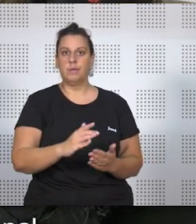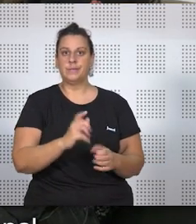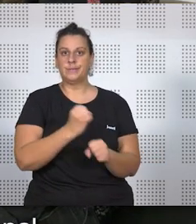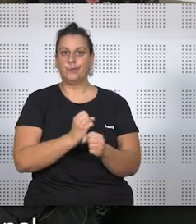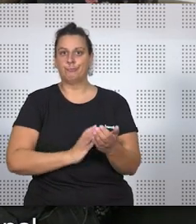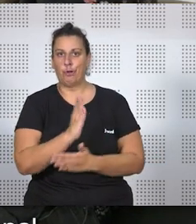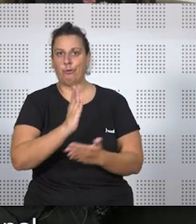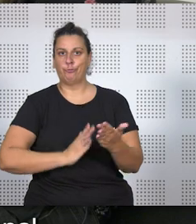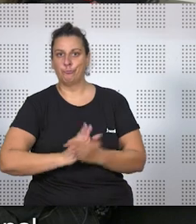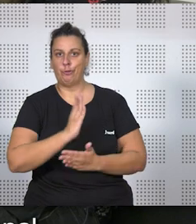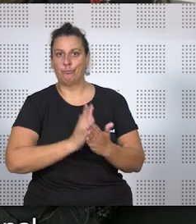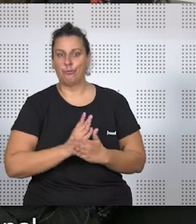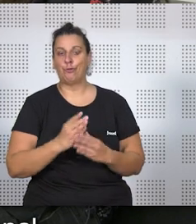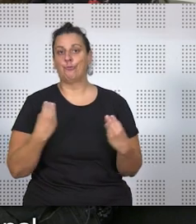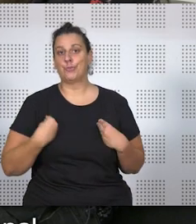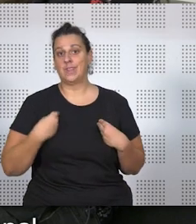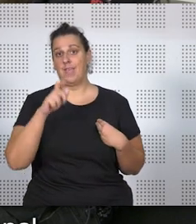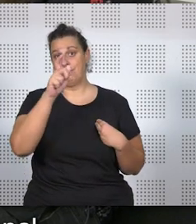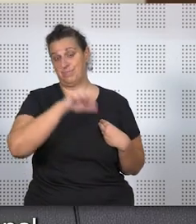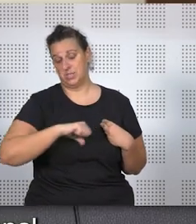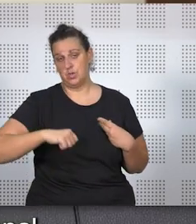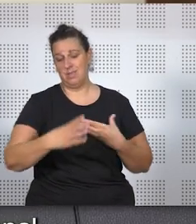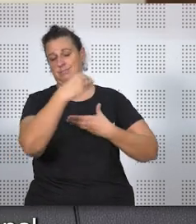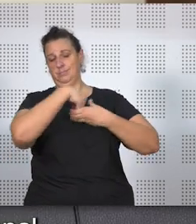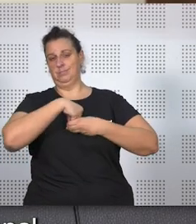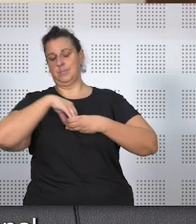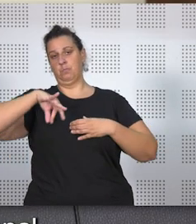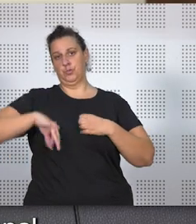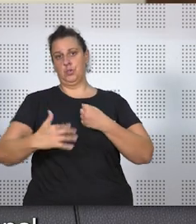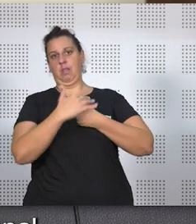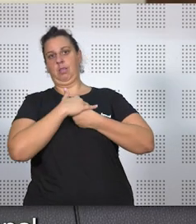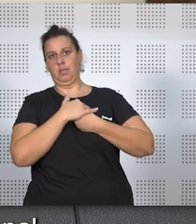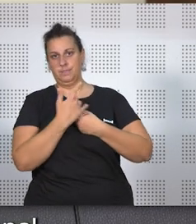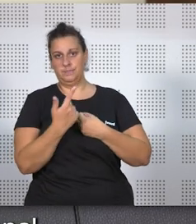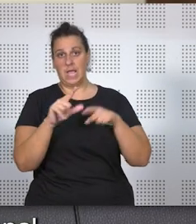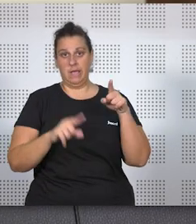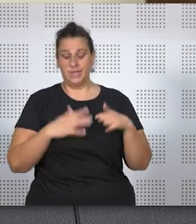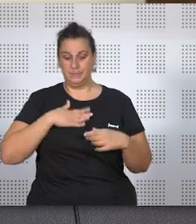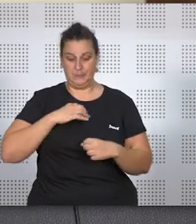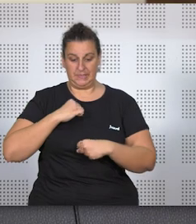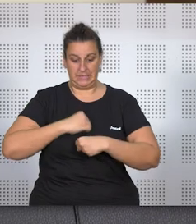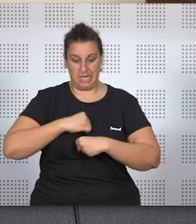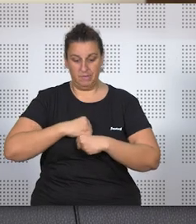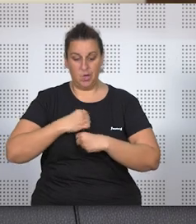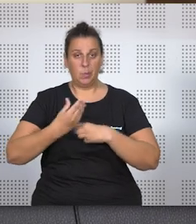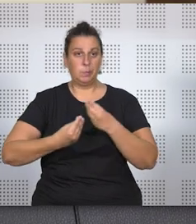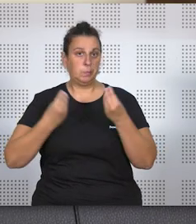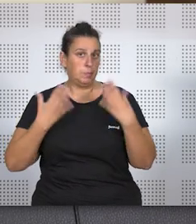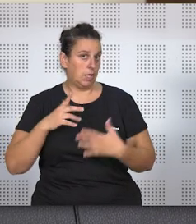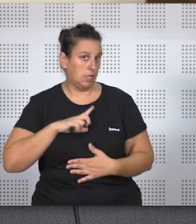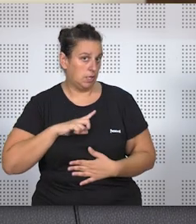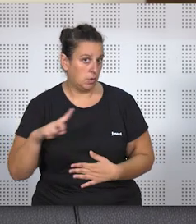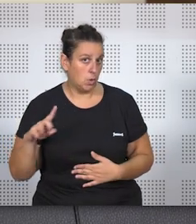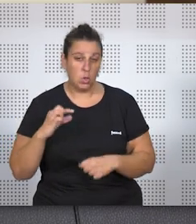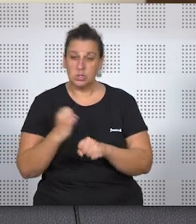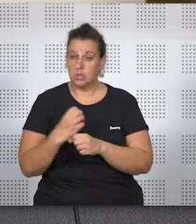de la vida personal en la vida profesional. Y esas interferencias hacen que mi trabajo probablemente no salga bien, no salga